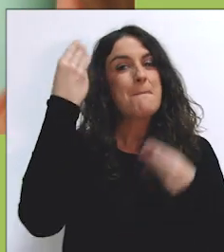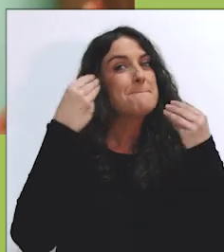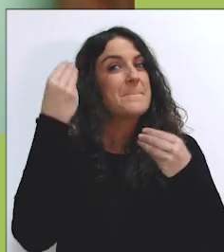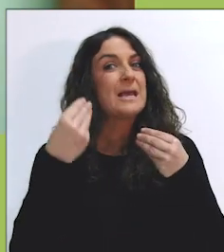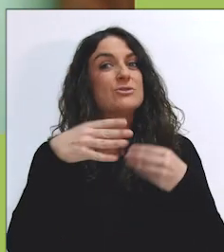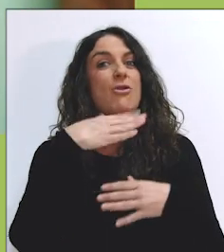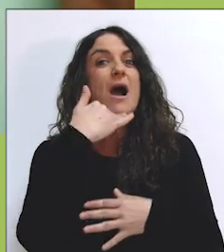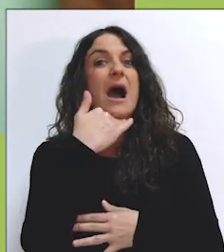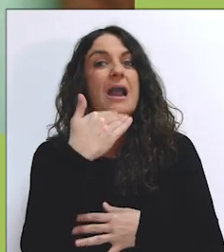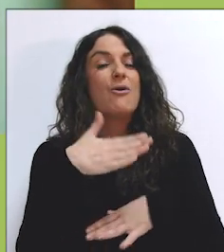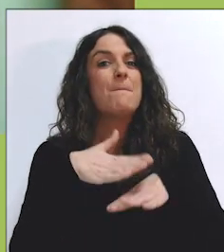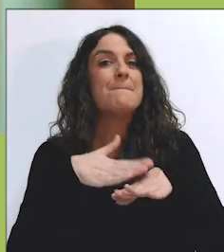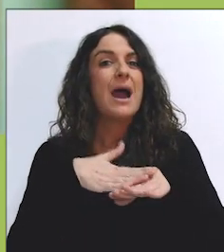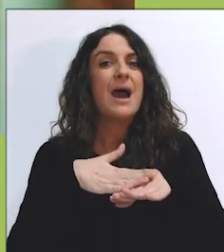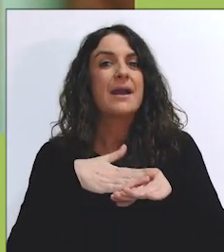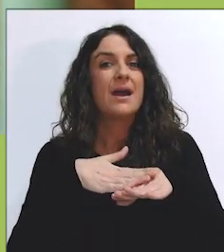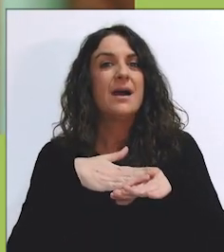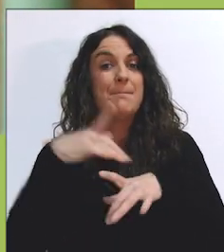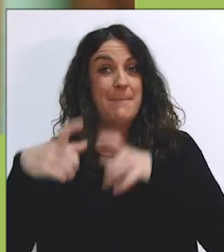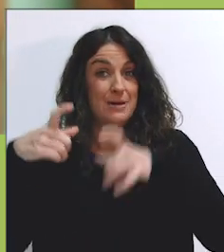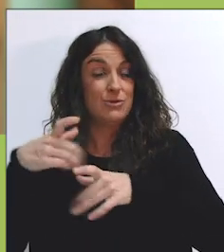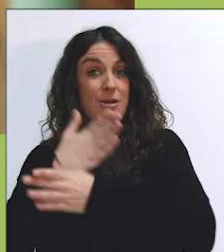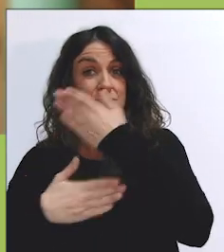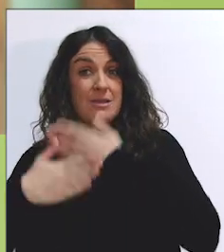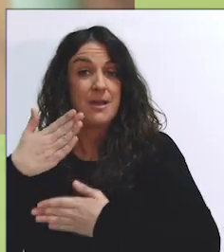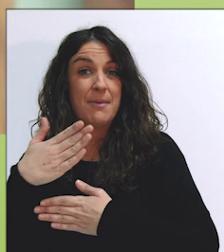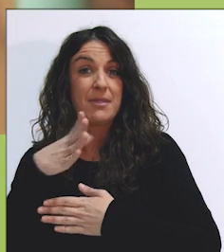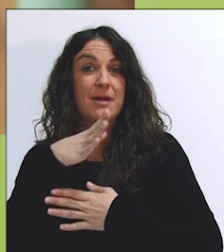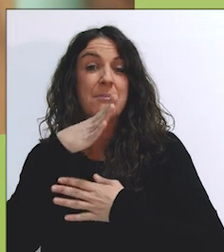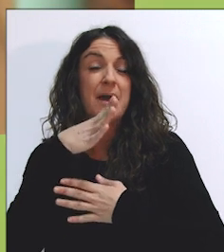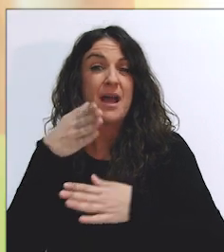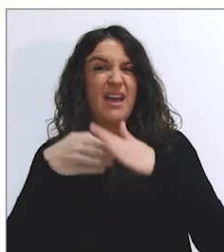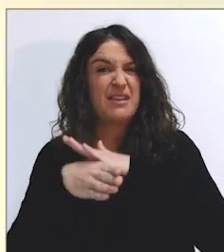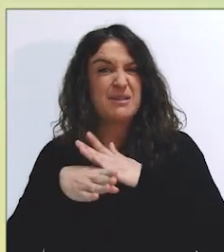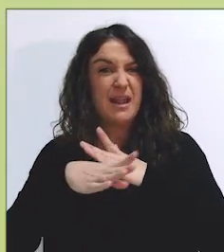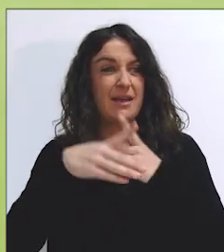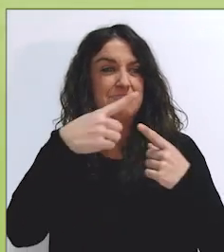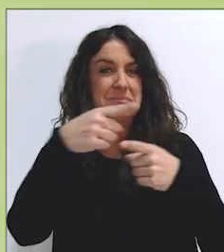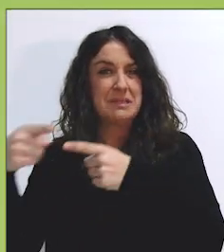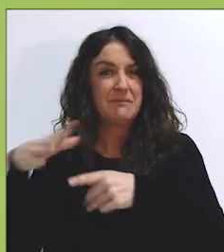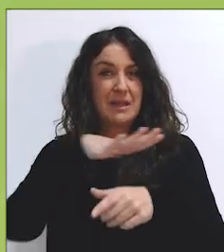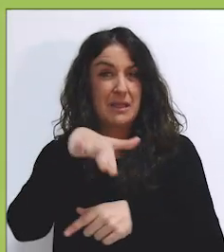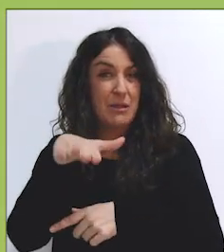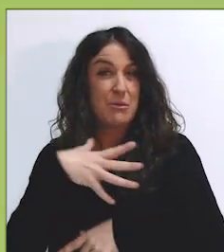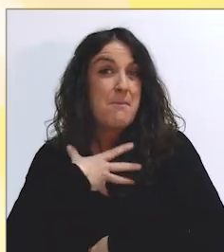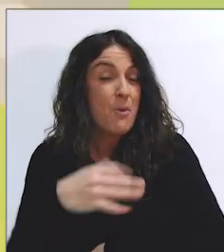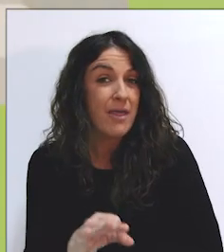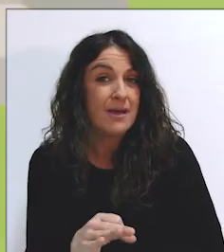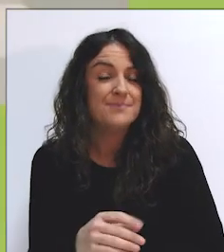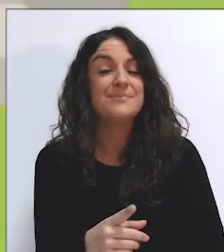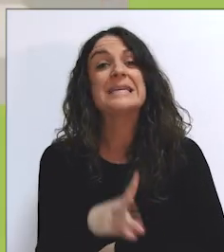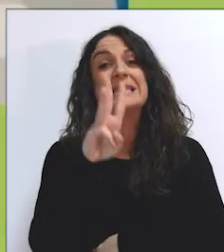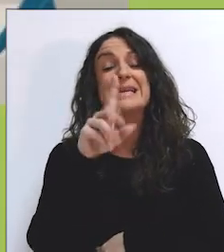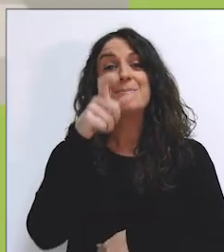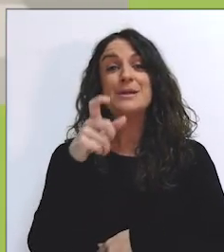como algo para las personas discapacitadas que puedan tener más accesibilidad a sitios... ...una